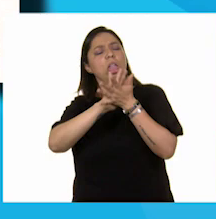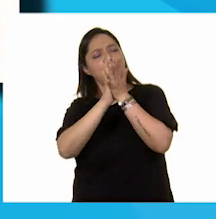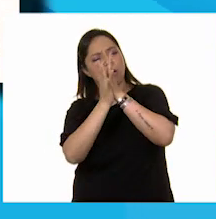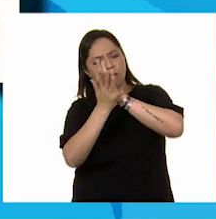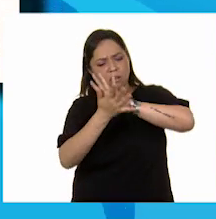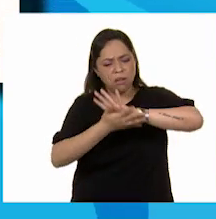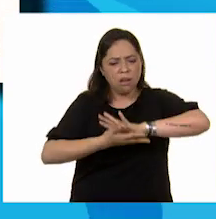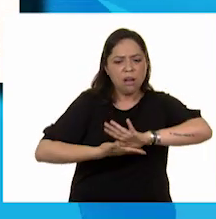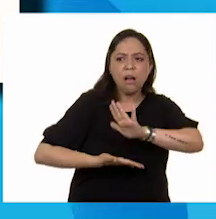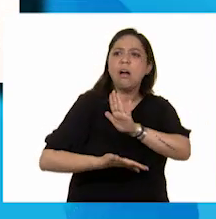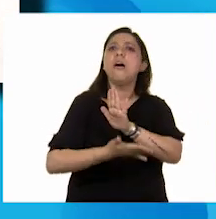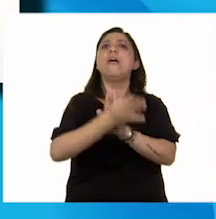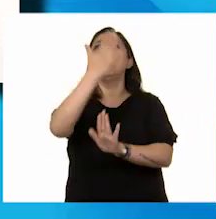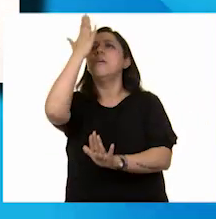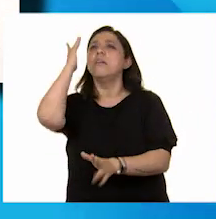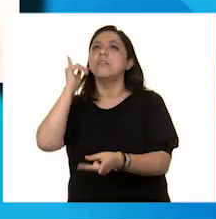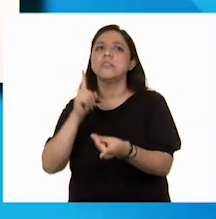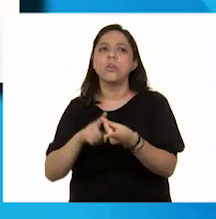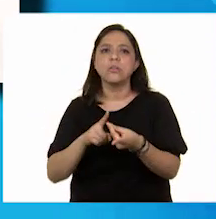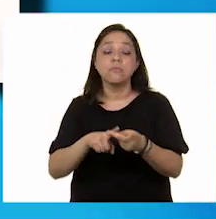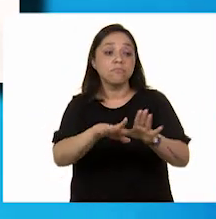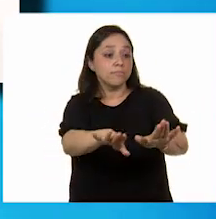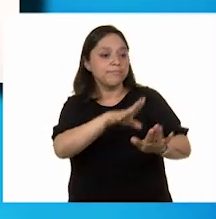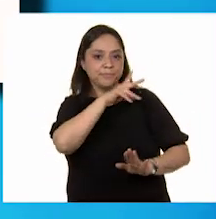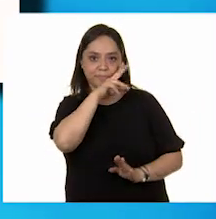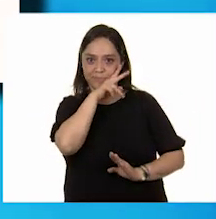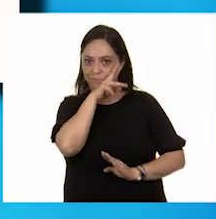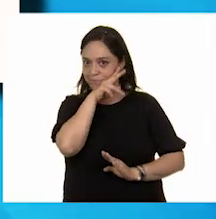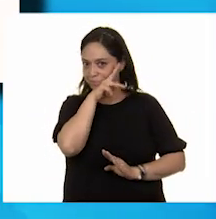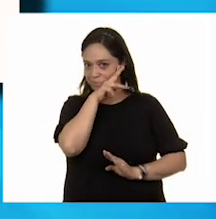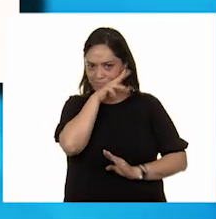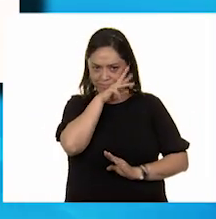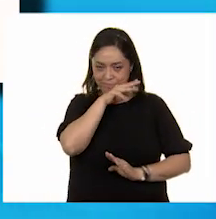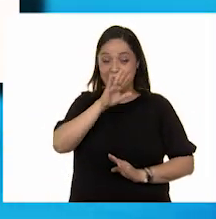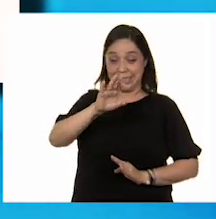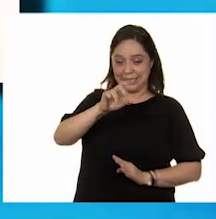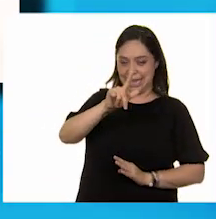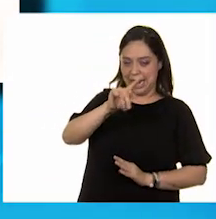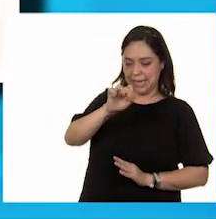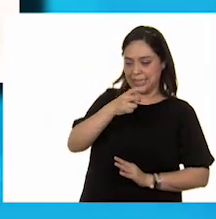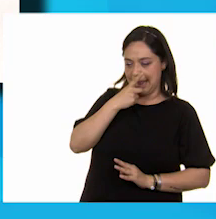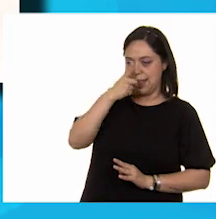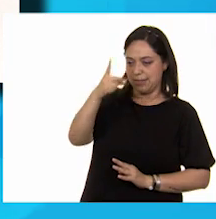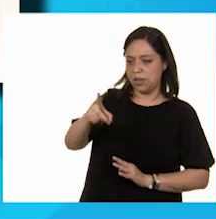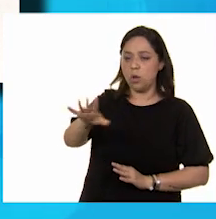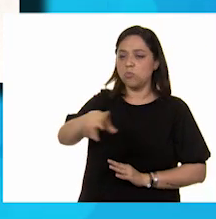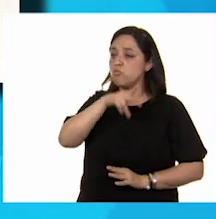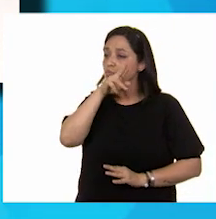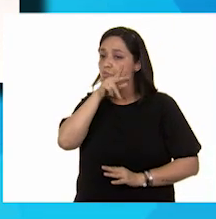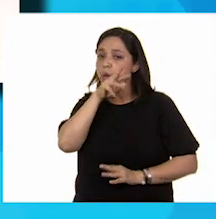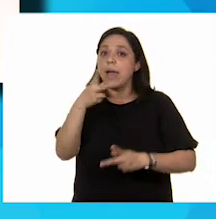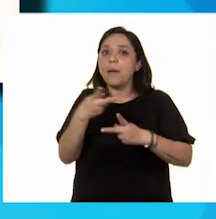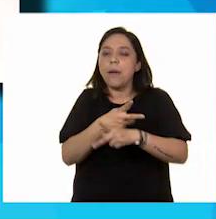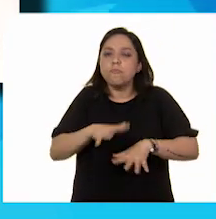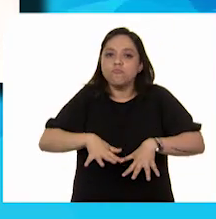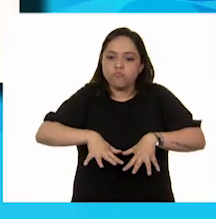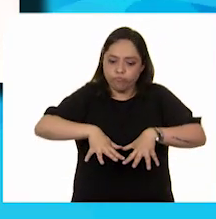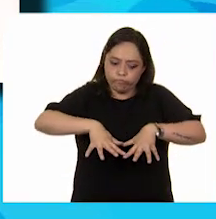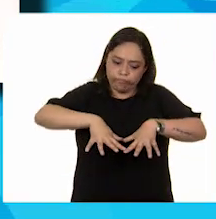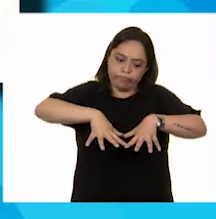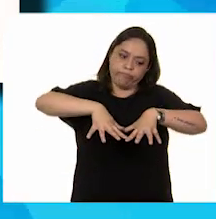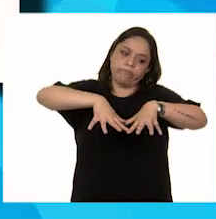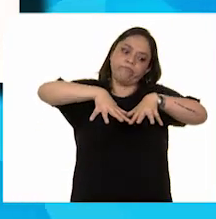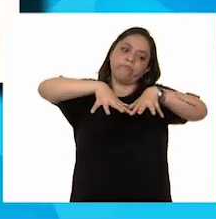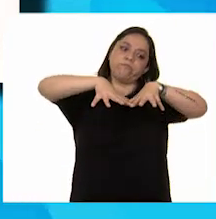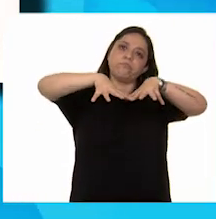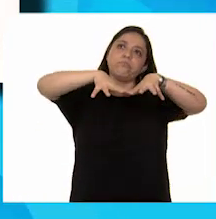¿A dónde vamos? No se preocupen, les dijo Celeste. Lo que pasa es que nos estamos elevando. Viviremos